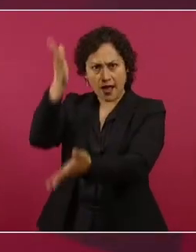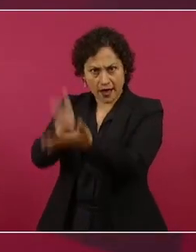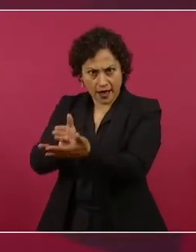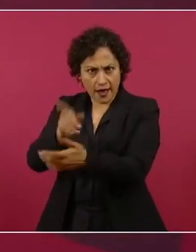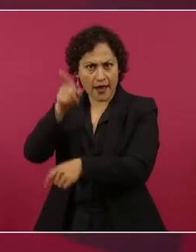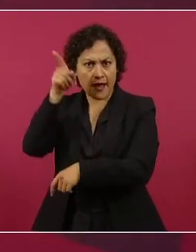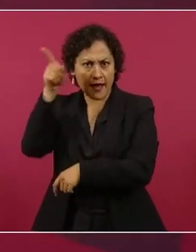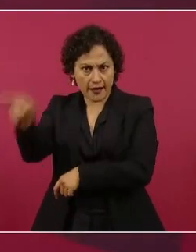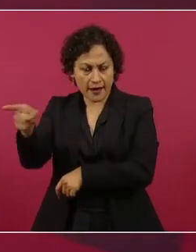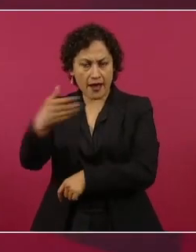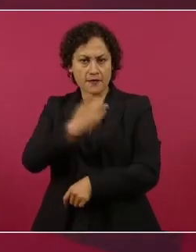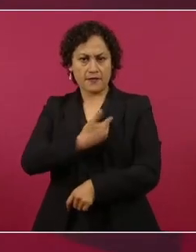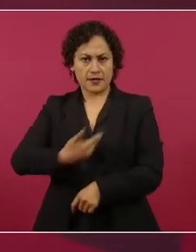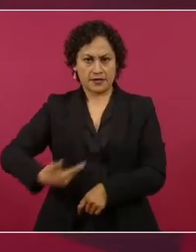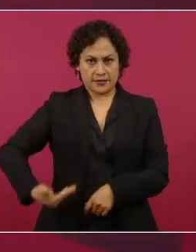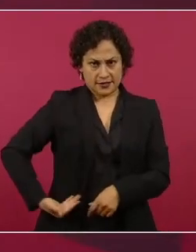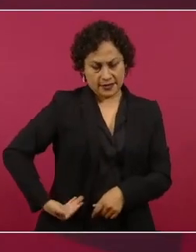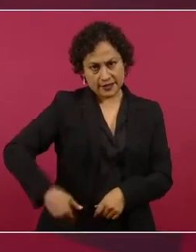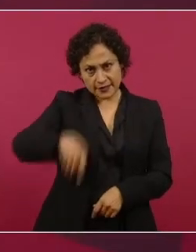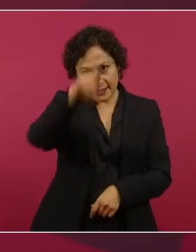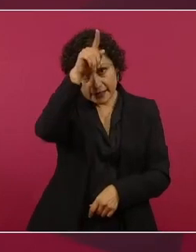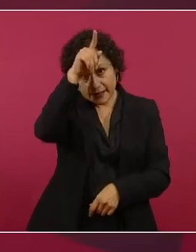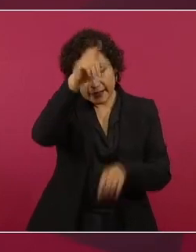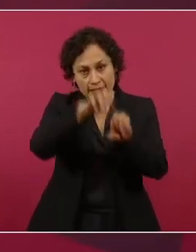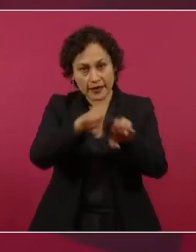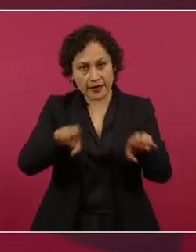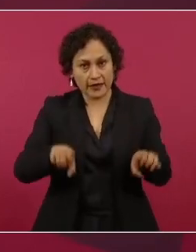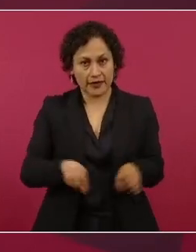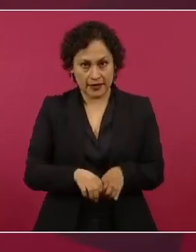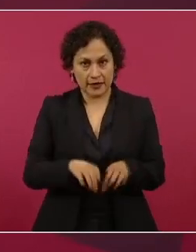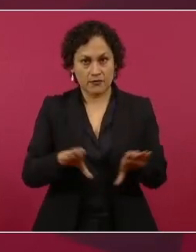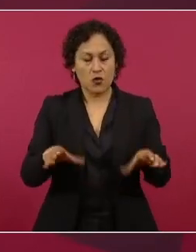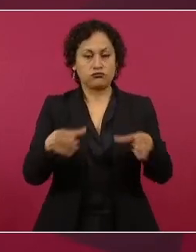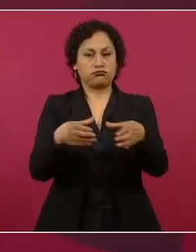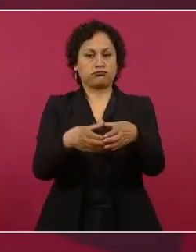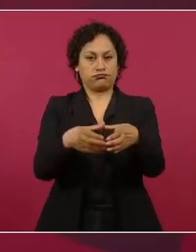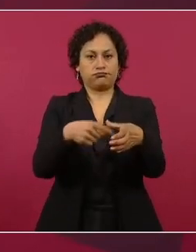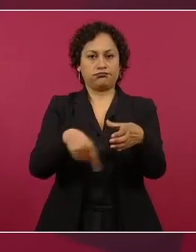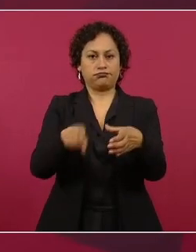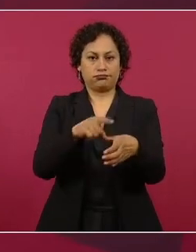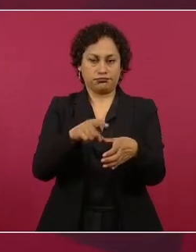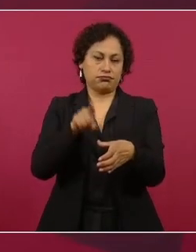en donde fuimos todos los del Salón de la Fama, de fútbol, ahí con él,